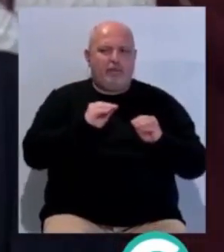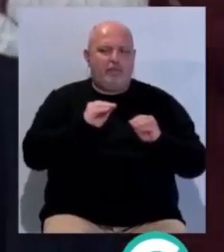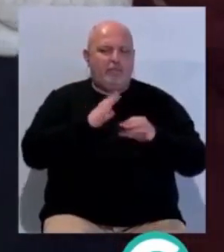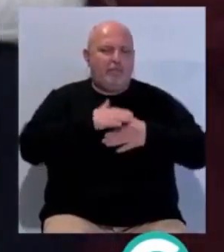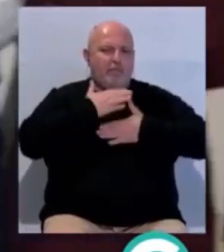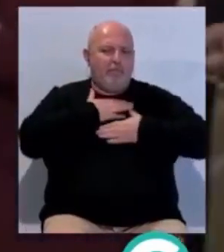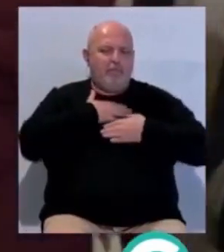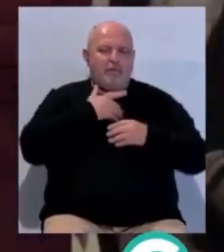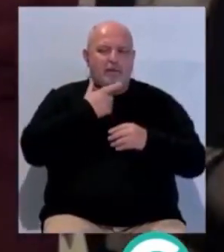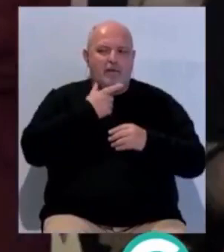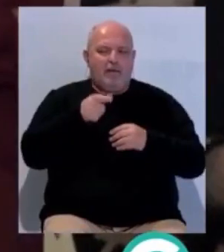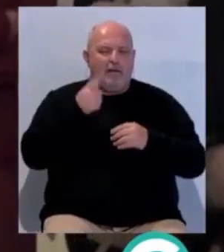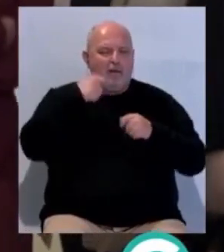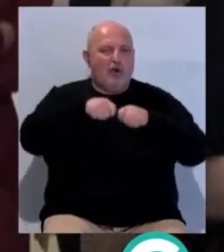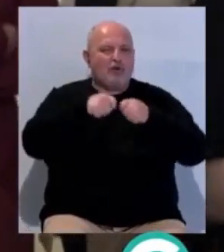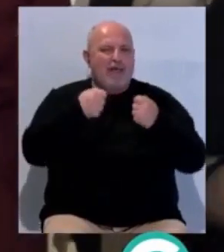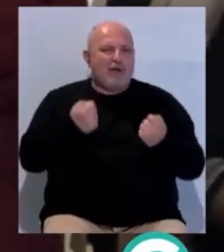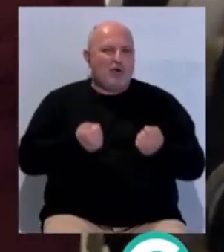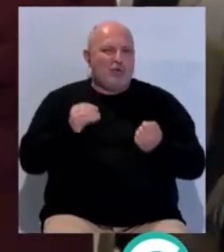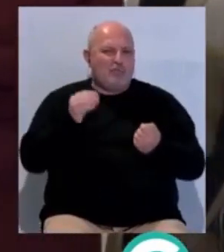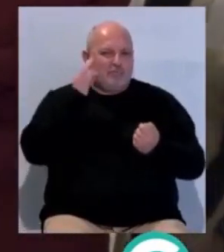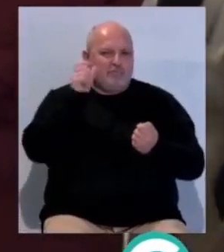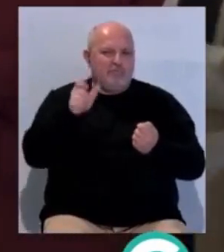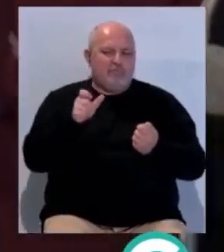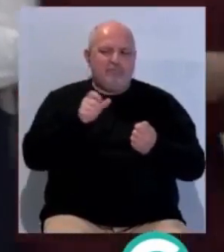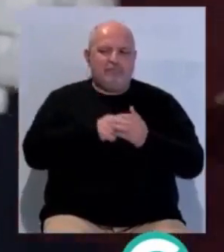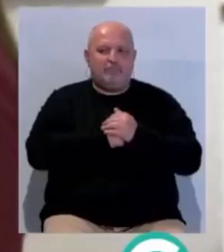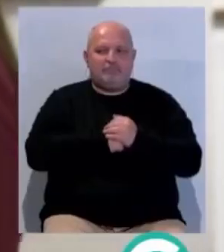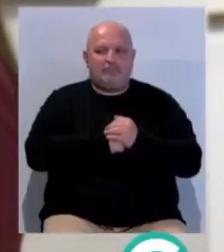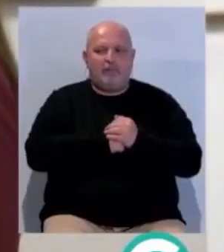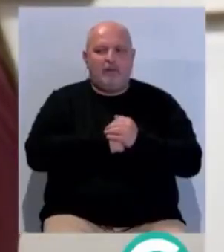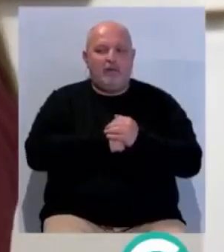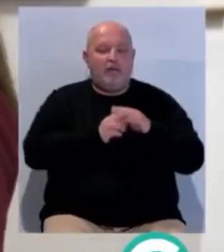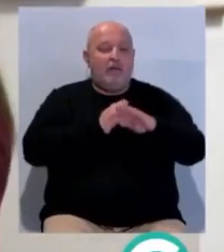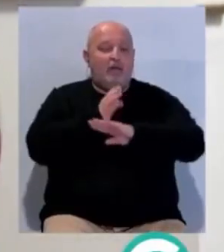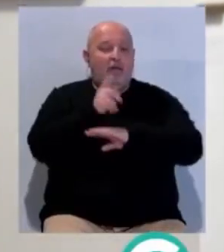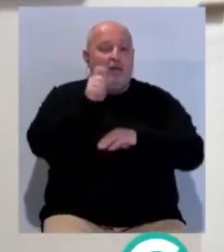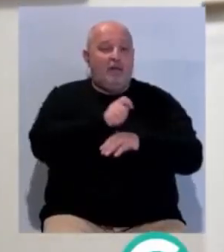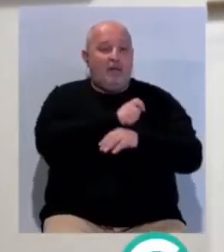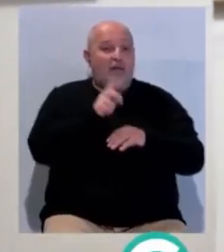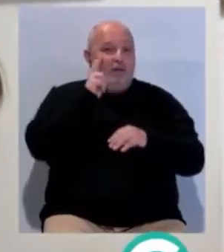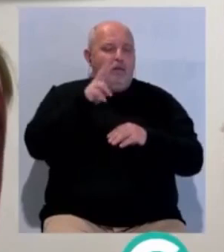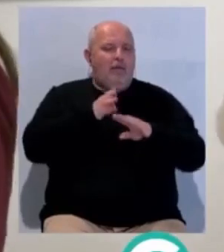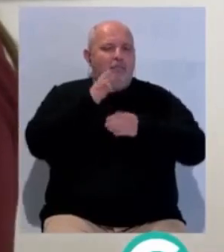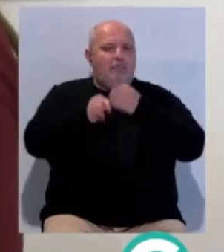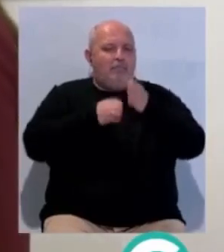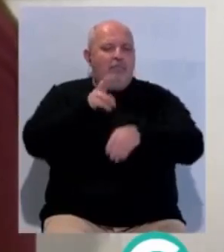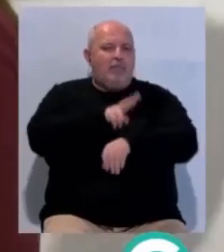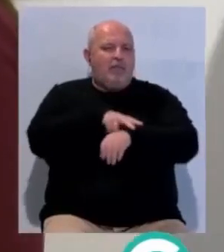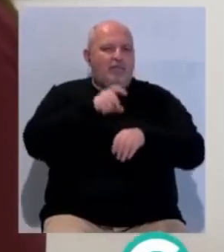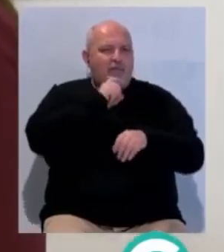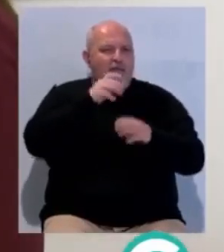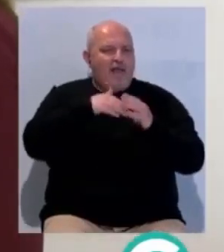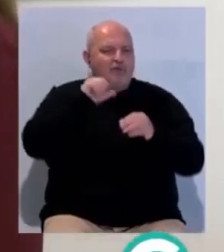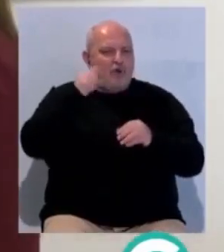Para mí, mi periódico es este, que es el rosario, que pertenecía a la mamá de Carmen Conte. Al acto de inauguración de la muestra han acudido la delegada de la